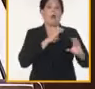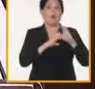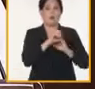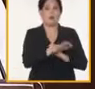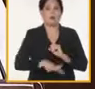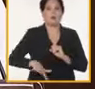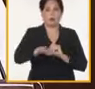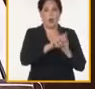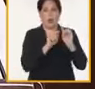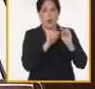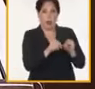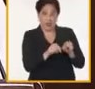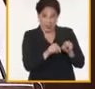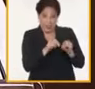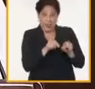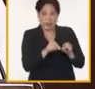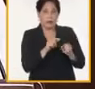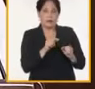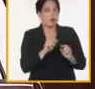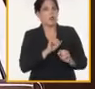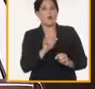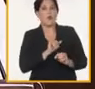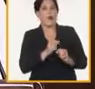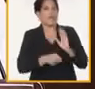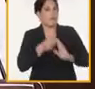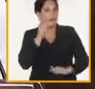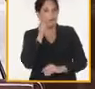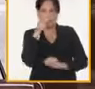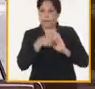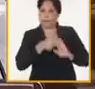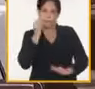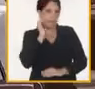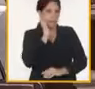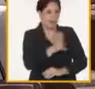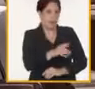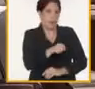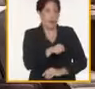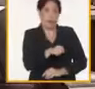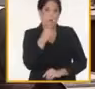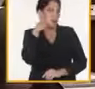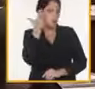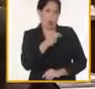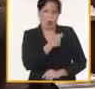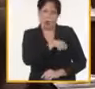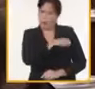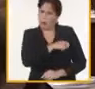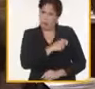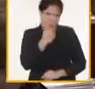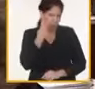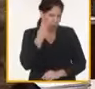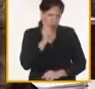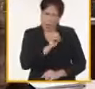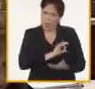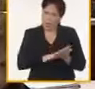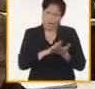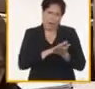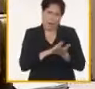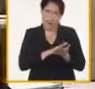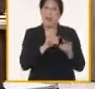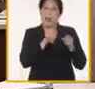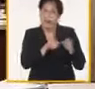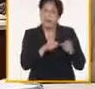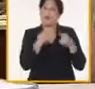social, aunque éstas tienen un carácter permanente, pues aún existe desconocimiento por parte de diversos actores